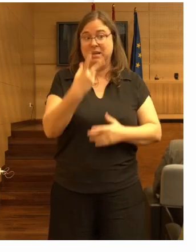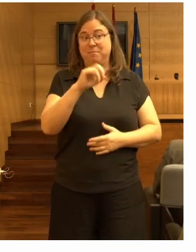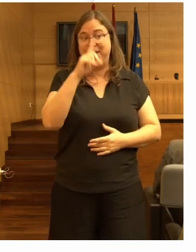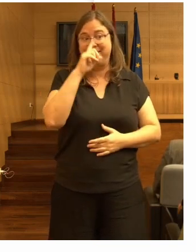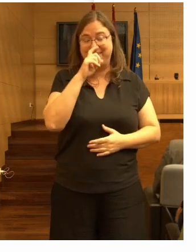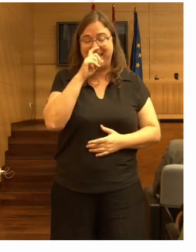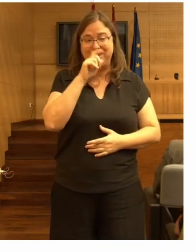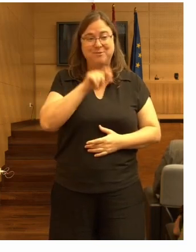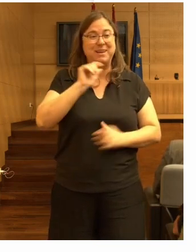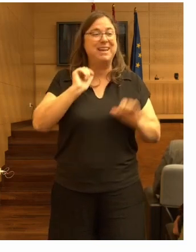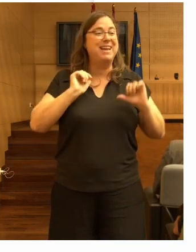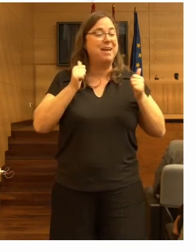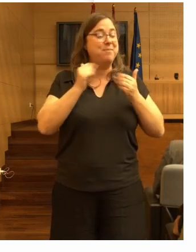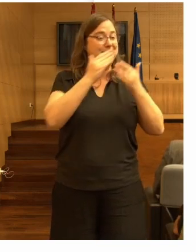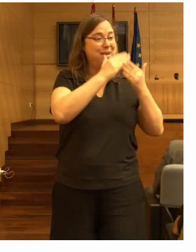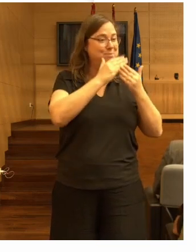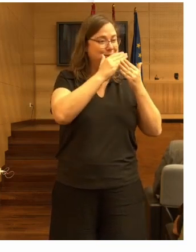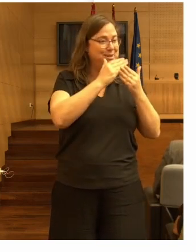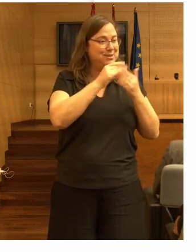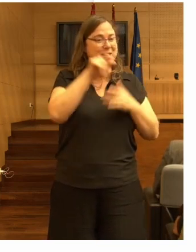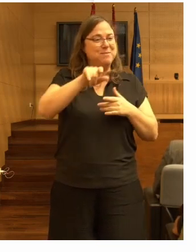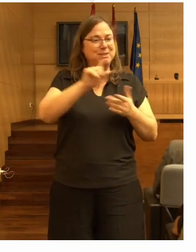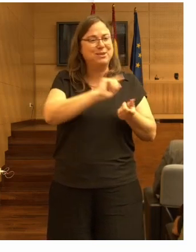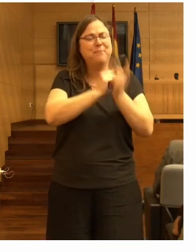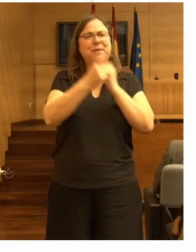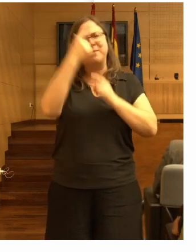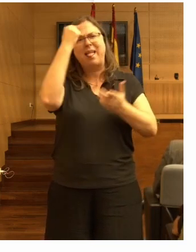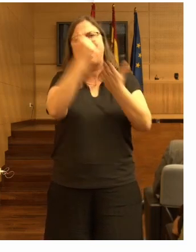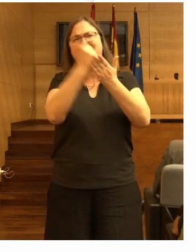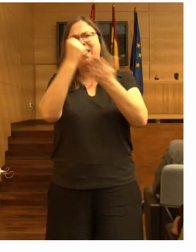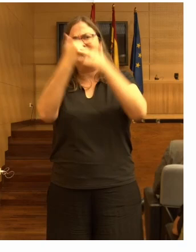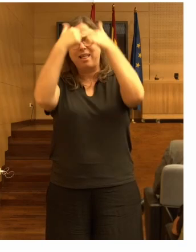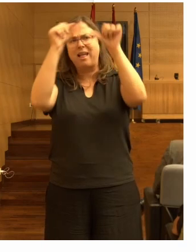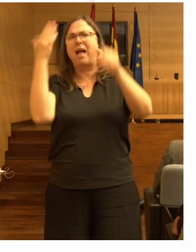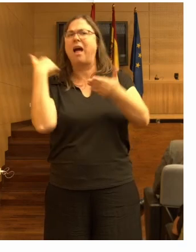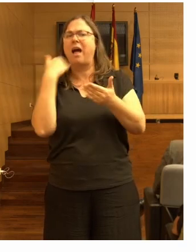cambiando desde que empezamos a estudiar hay muchos estigmas y bueno